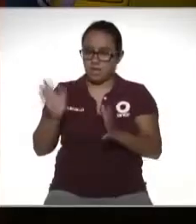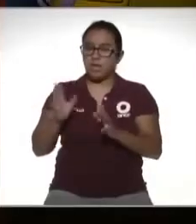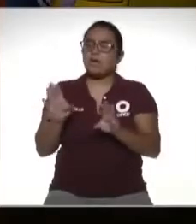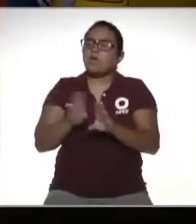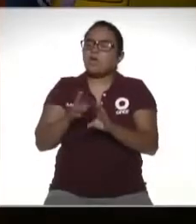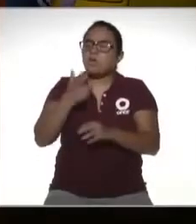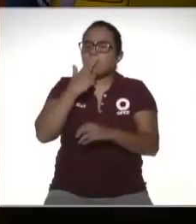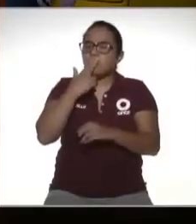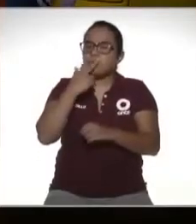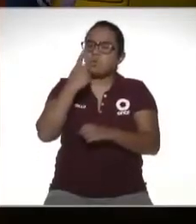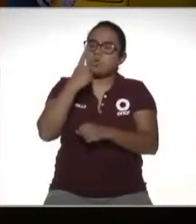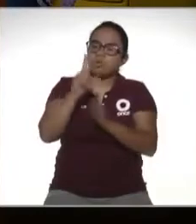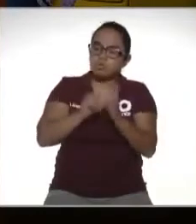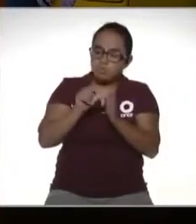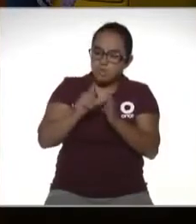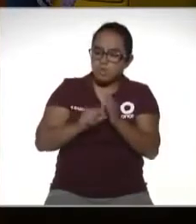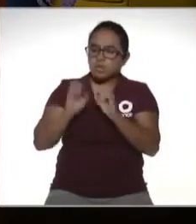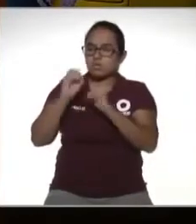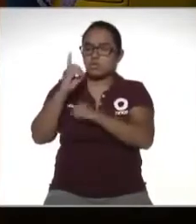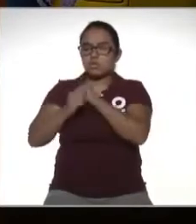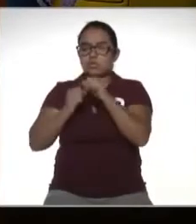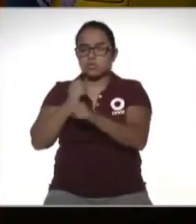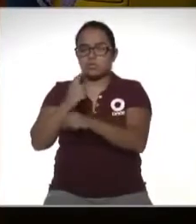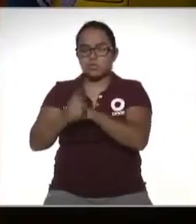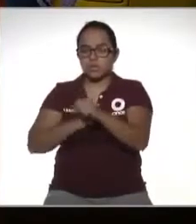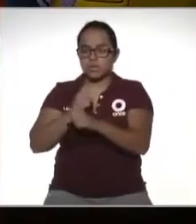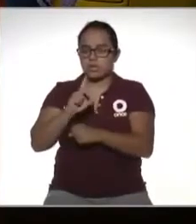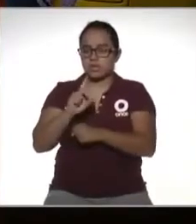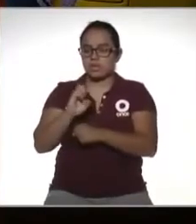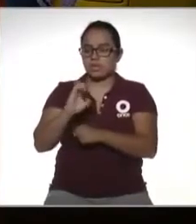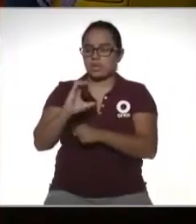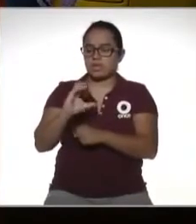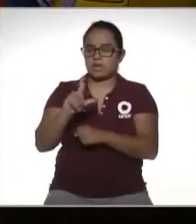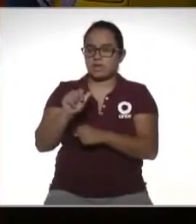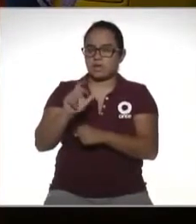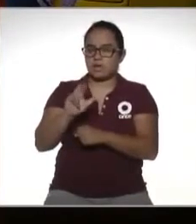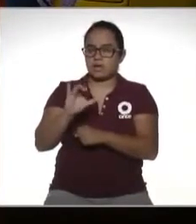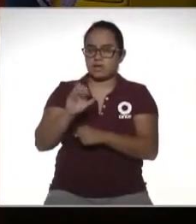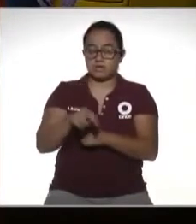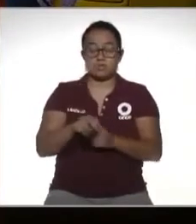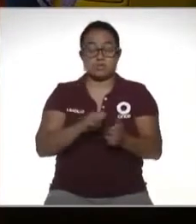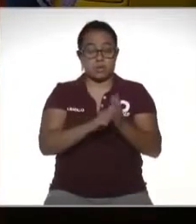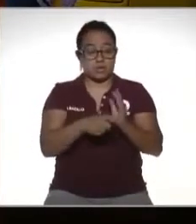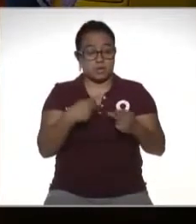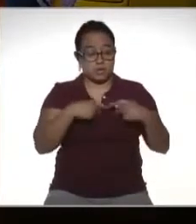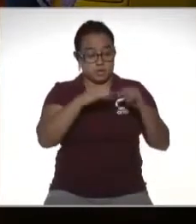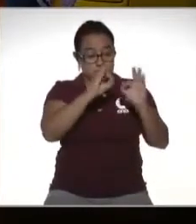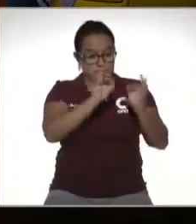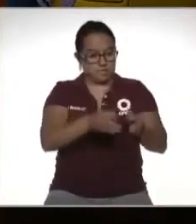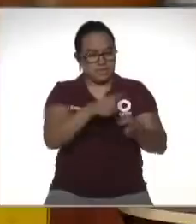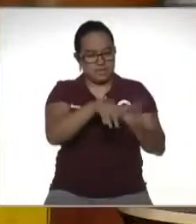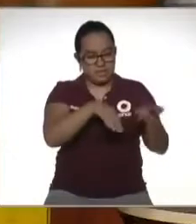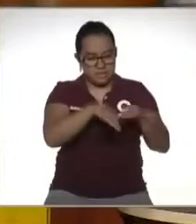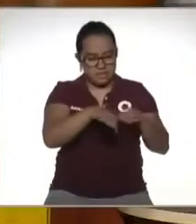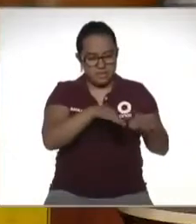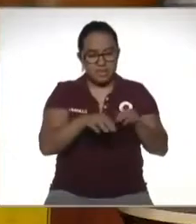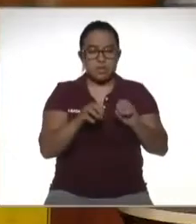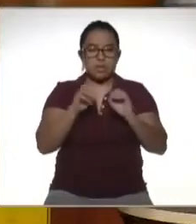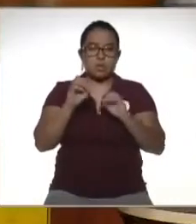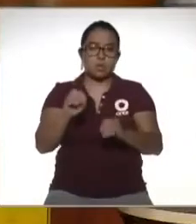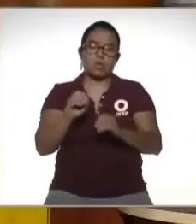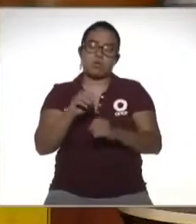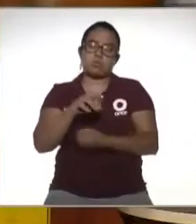las declaraciones las mensuales y las anuales? bueno en las declaraciones mensuales la persona física que tiene una actividad profesional o un